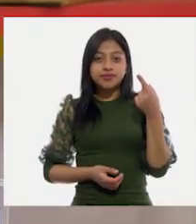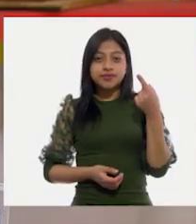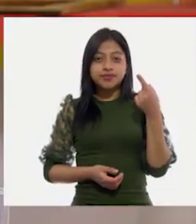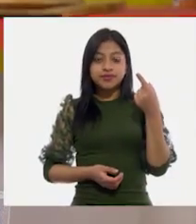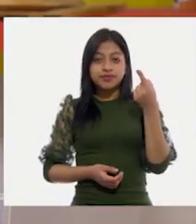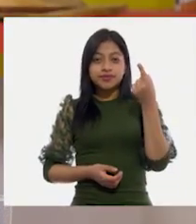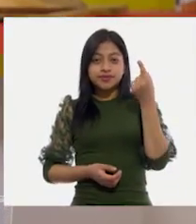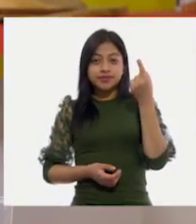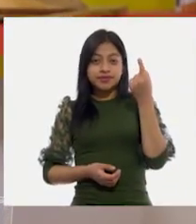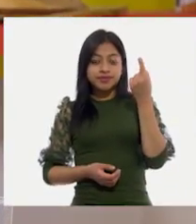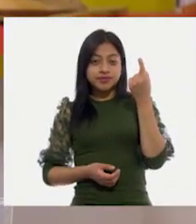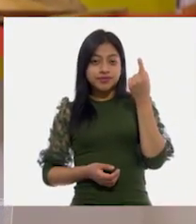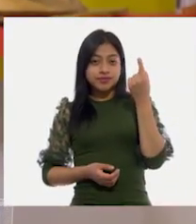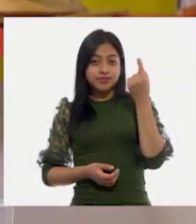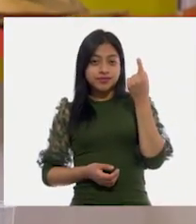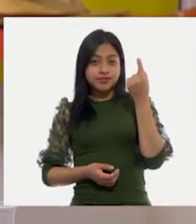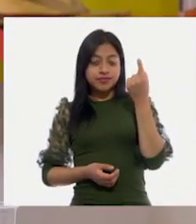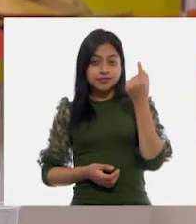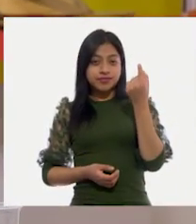Una...